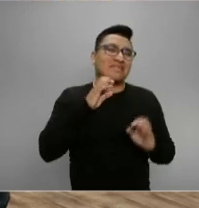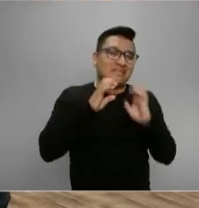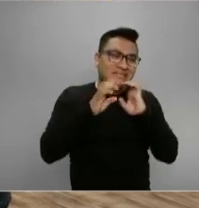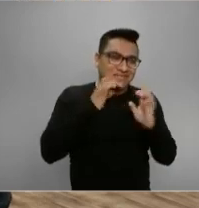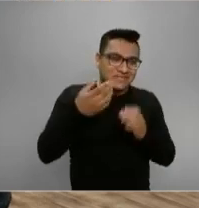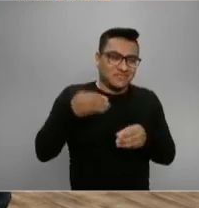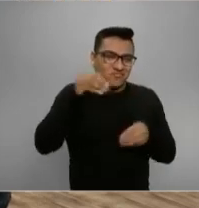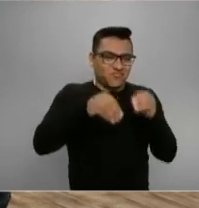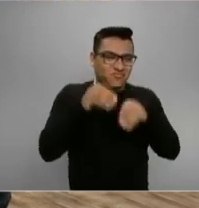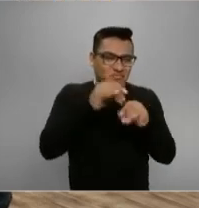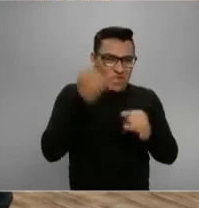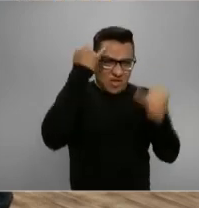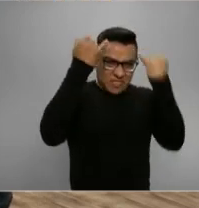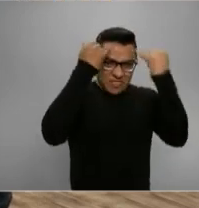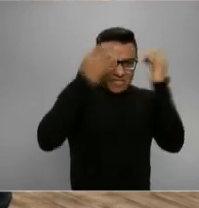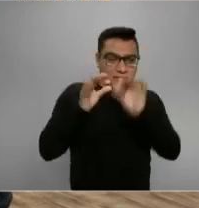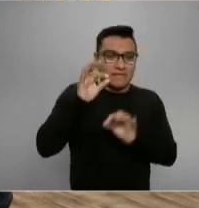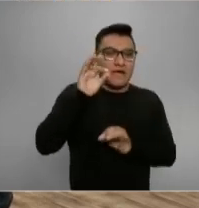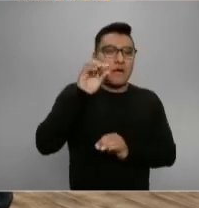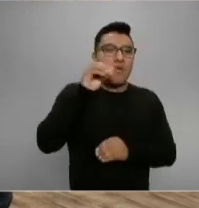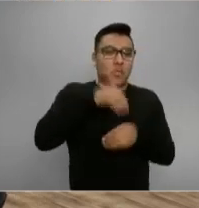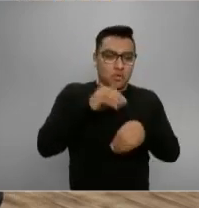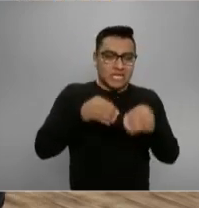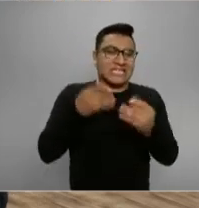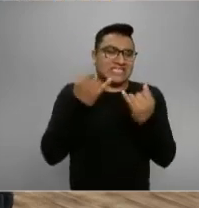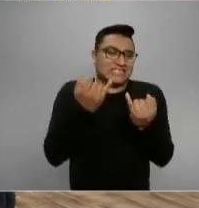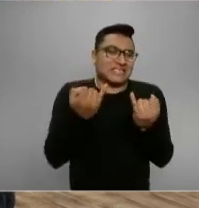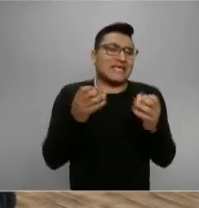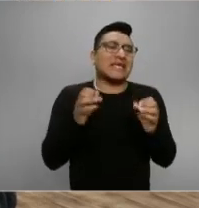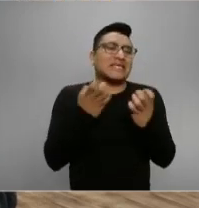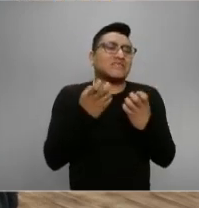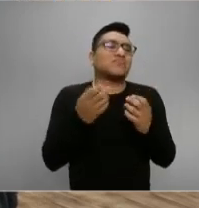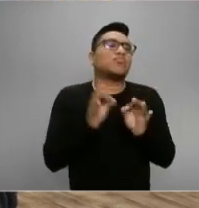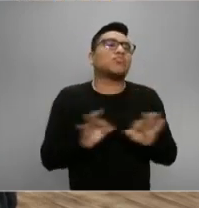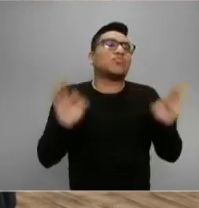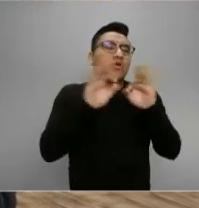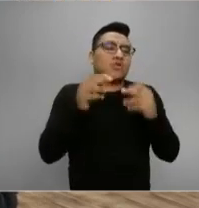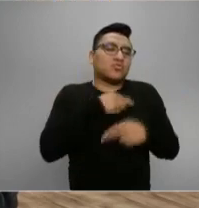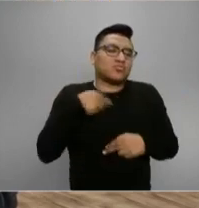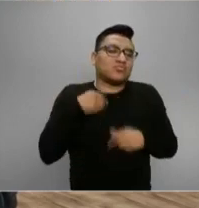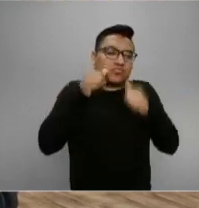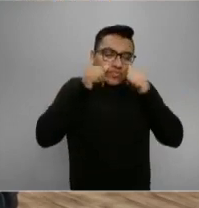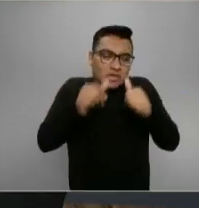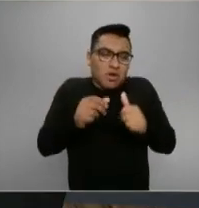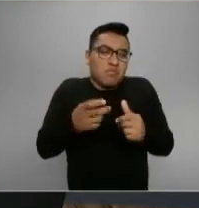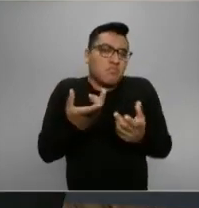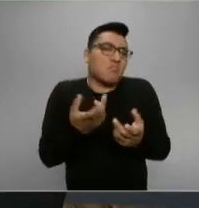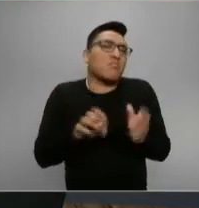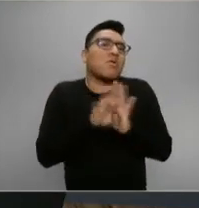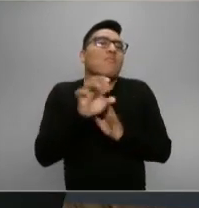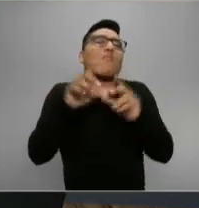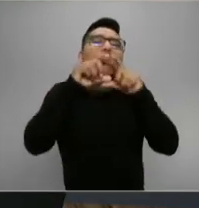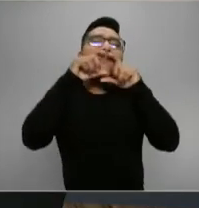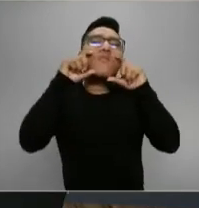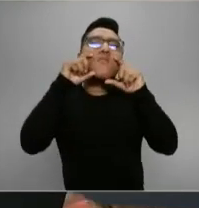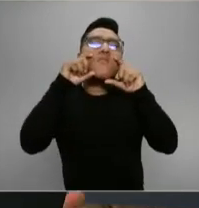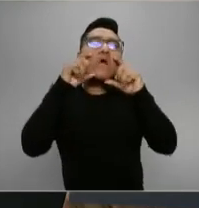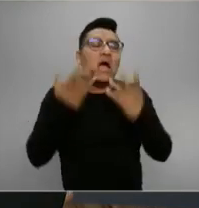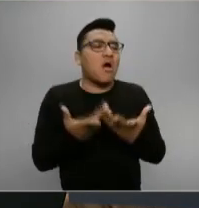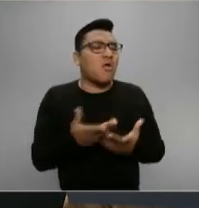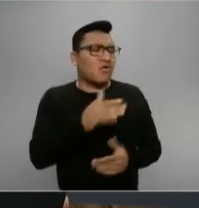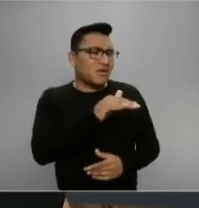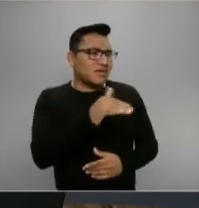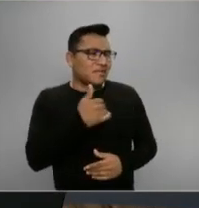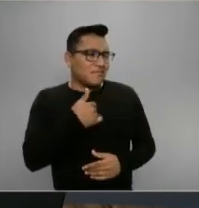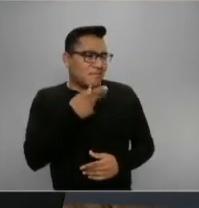de tomar a canción, lo de los cubrebocas. Por eso, es que, eso creo que ahí sí se puede